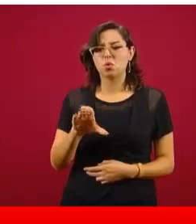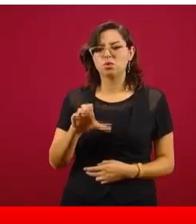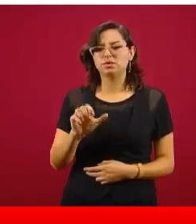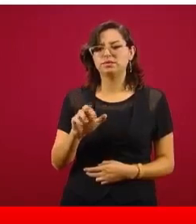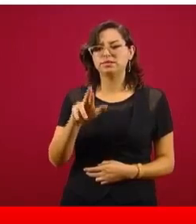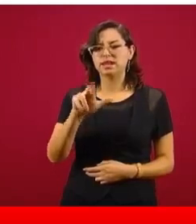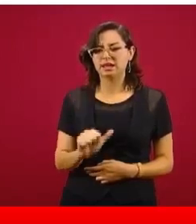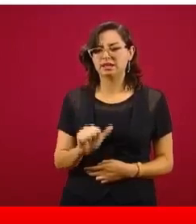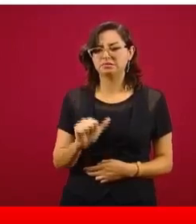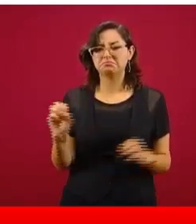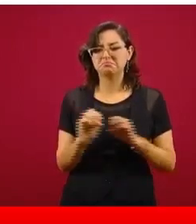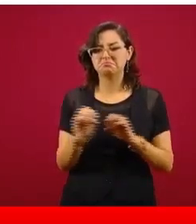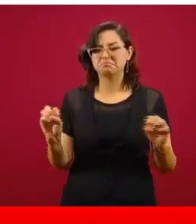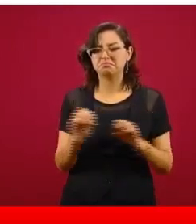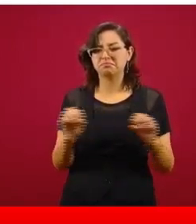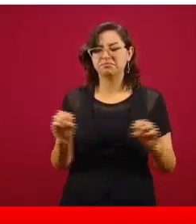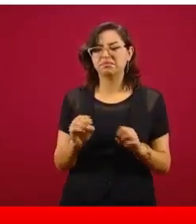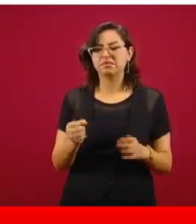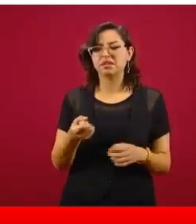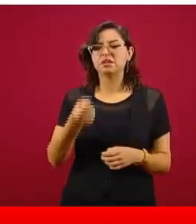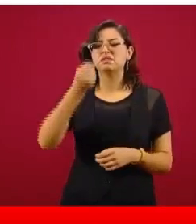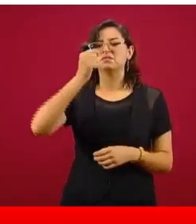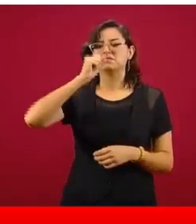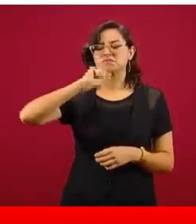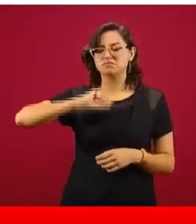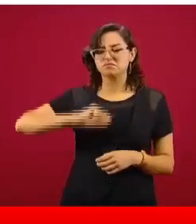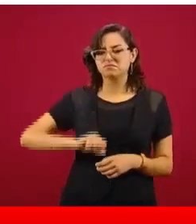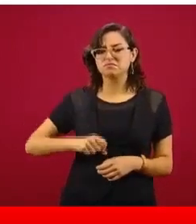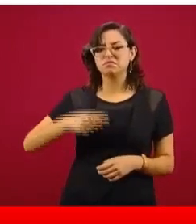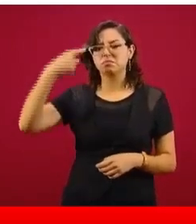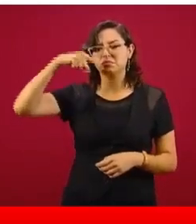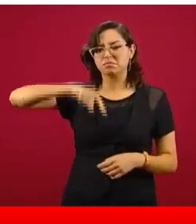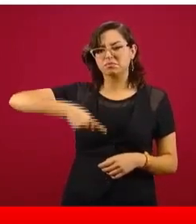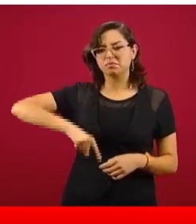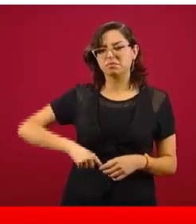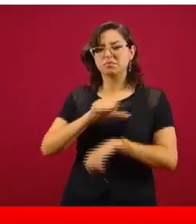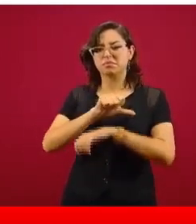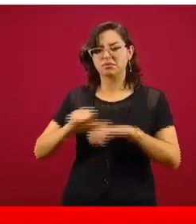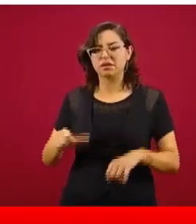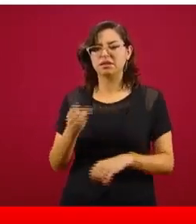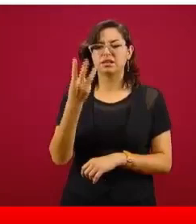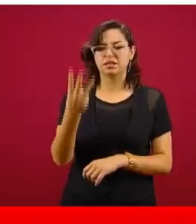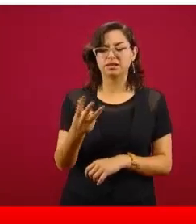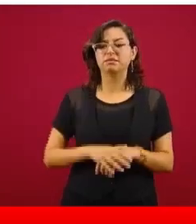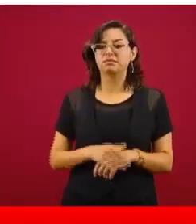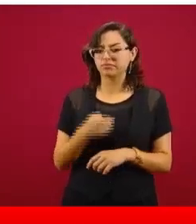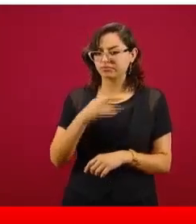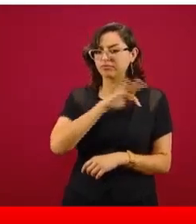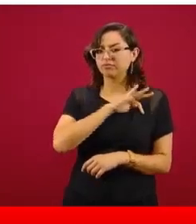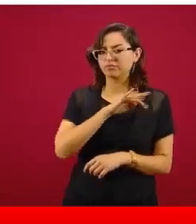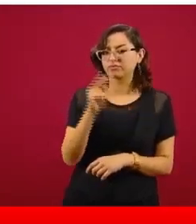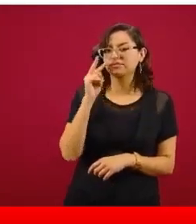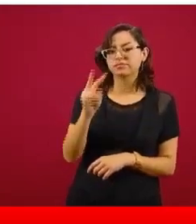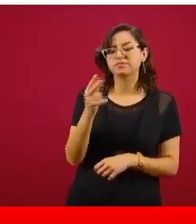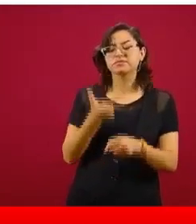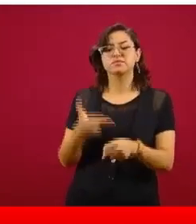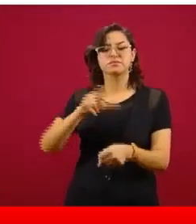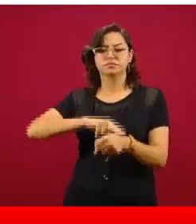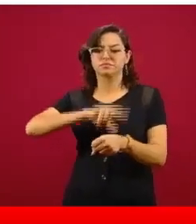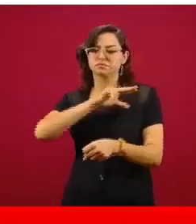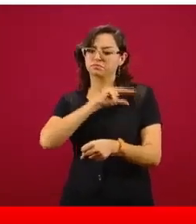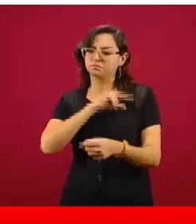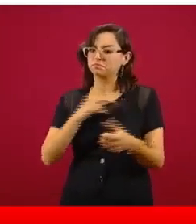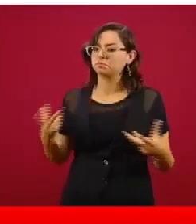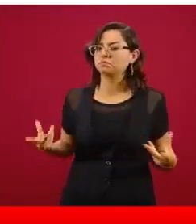va creciendo y cómo va funcionando este convenio de colaboración, dando muestra que es posible ponernos de acuerdo cuando hay